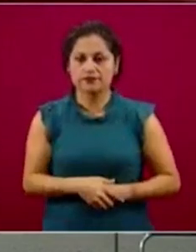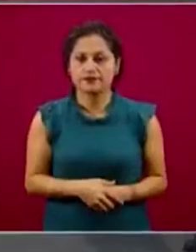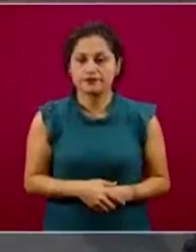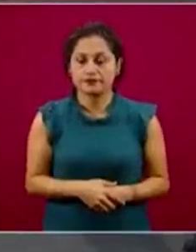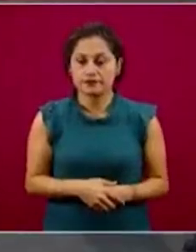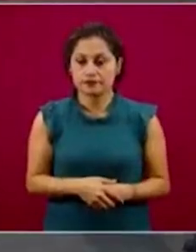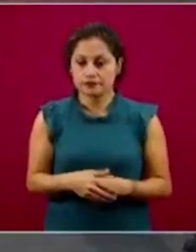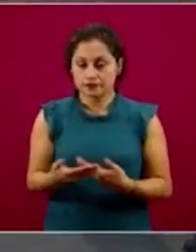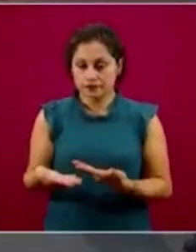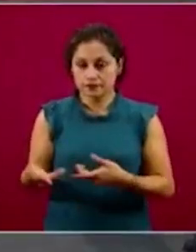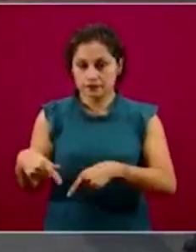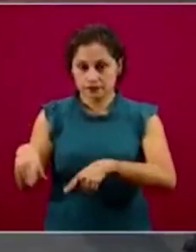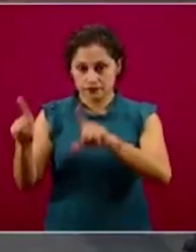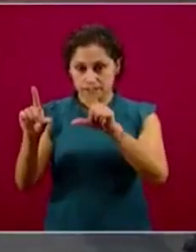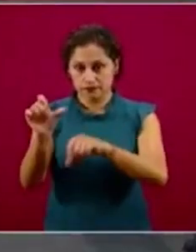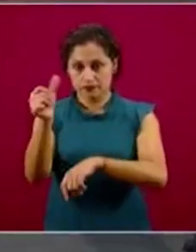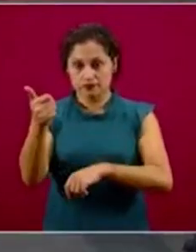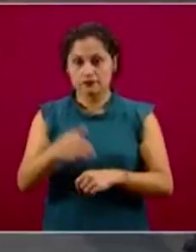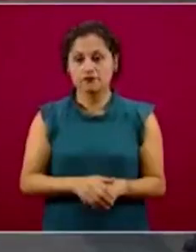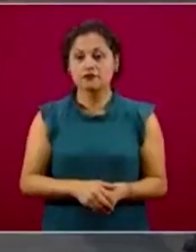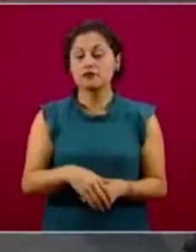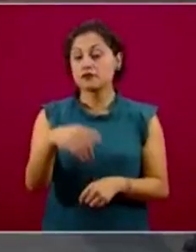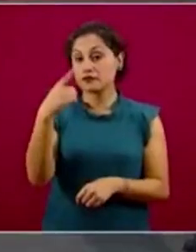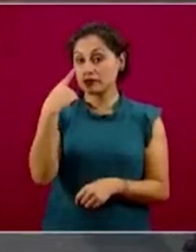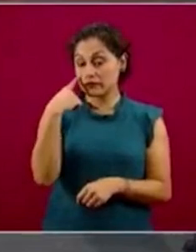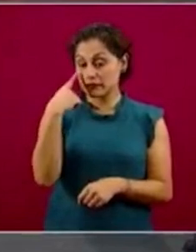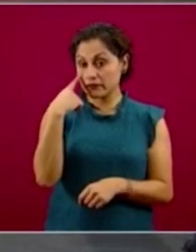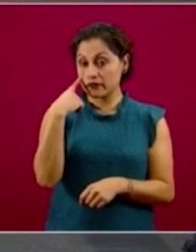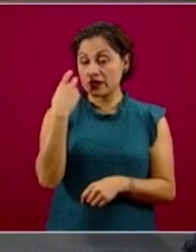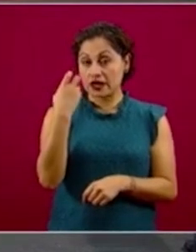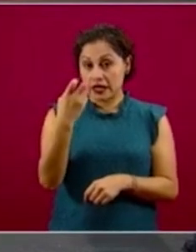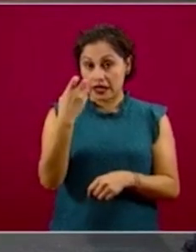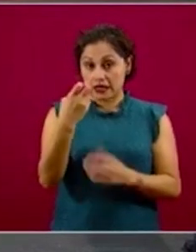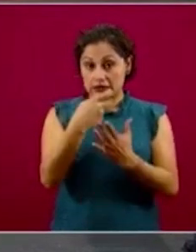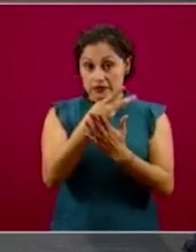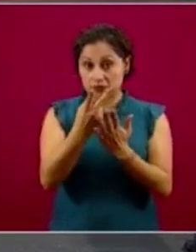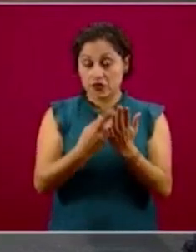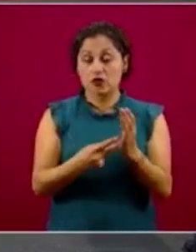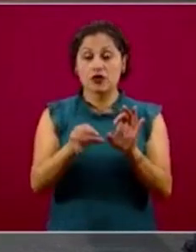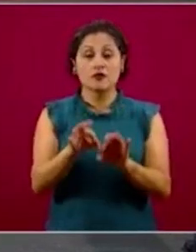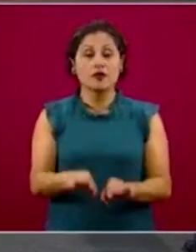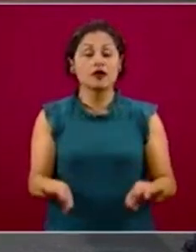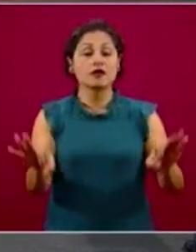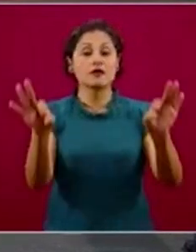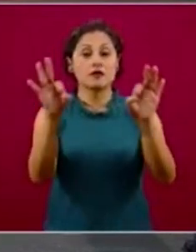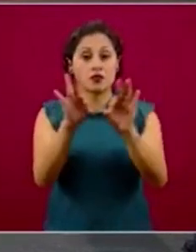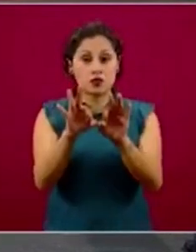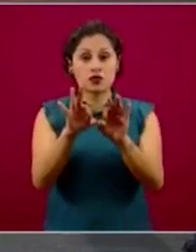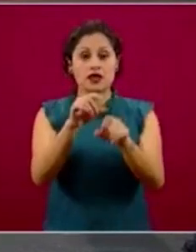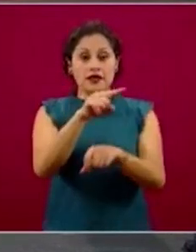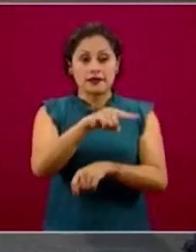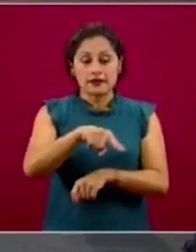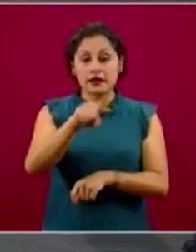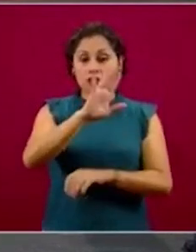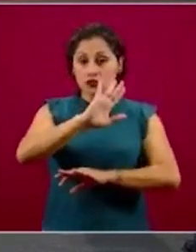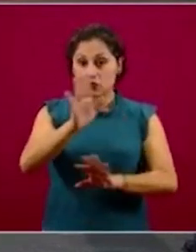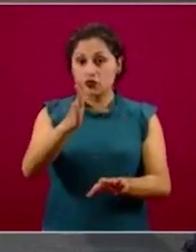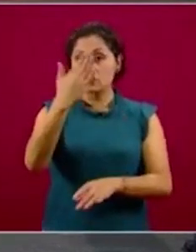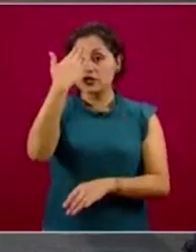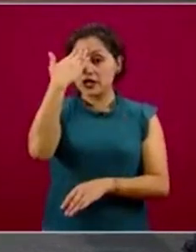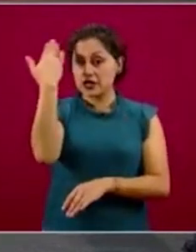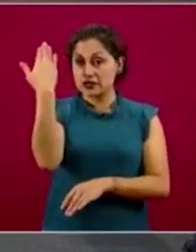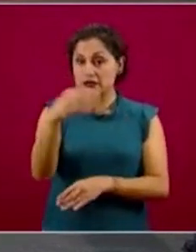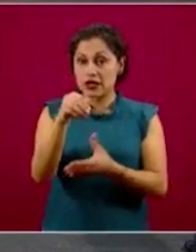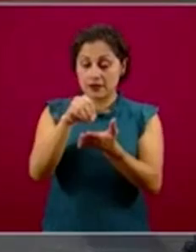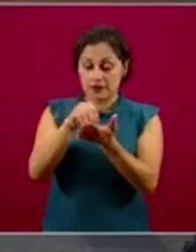Adelante, por favor. Aquí quiero enfatizar que si estás registrado en el censo y